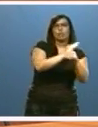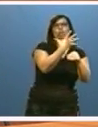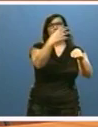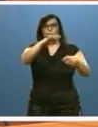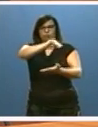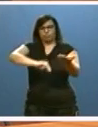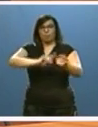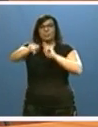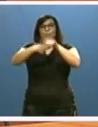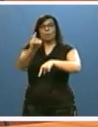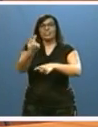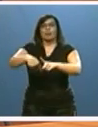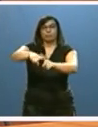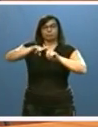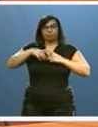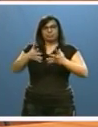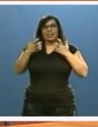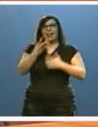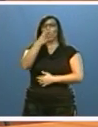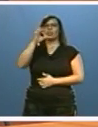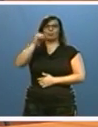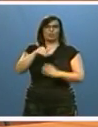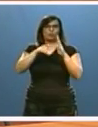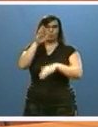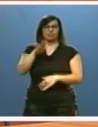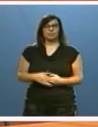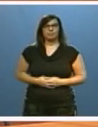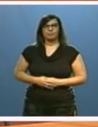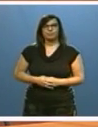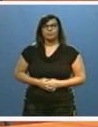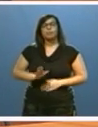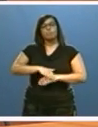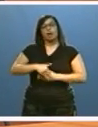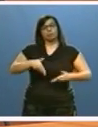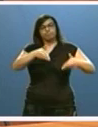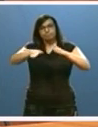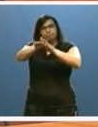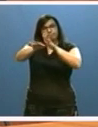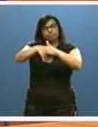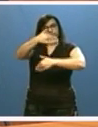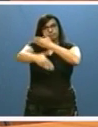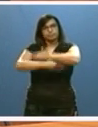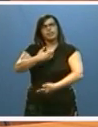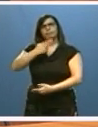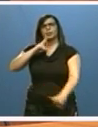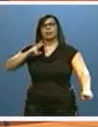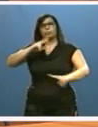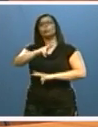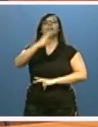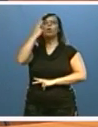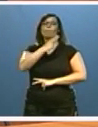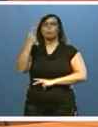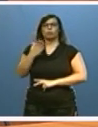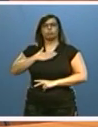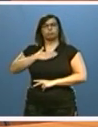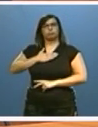retorno superiores al 40%. Para seguir avanzando en esta dirección y dar respuesta a un compromiso asumido con el diálogo